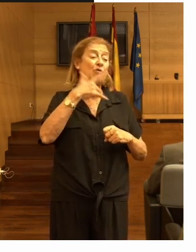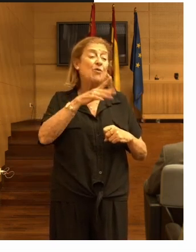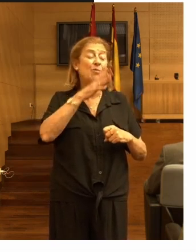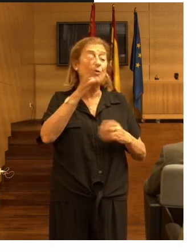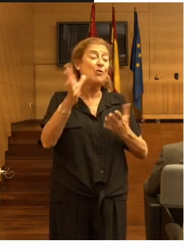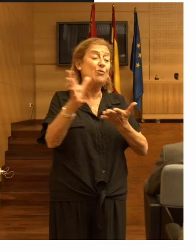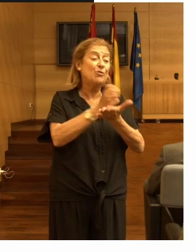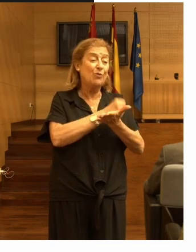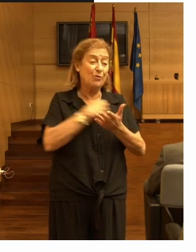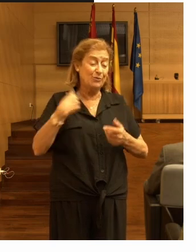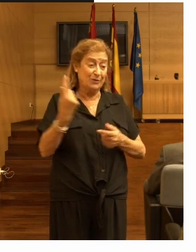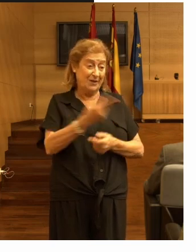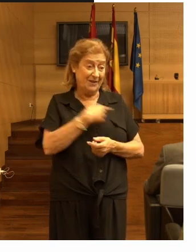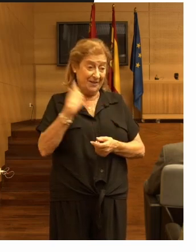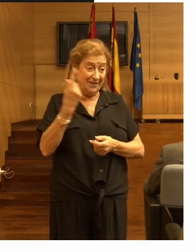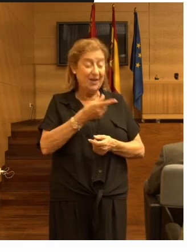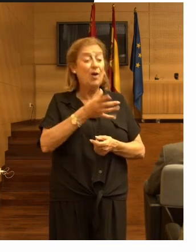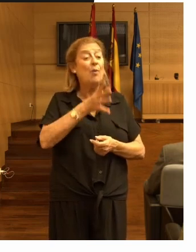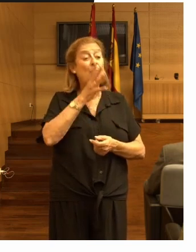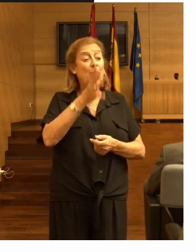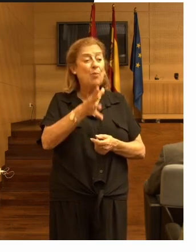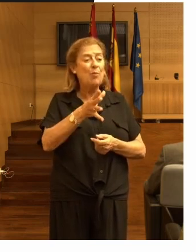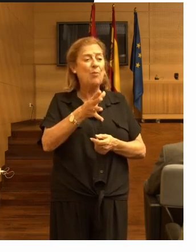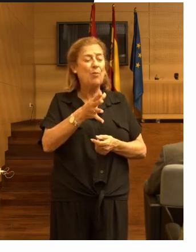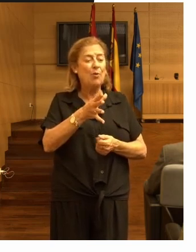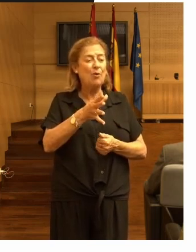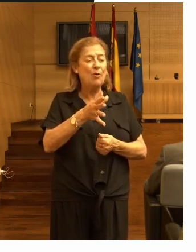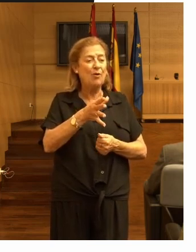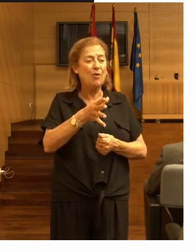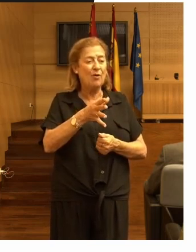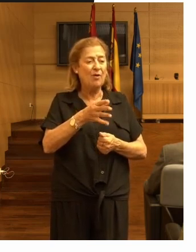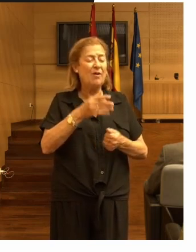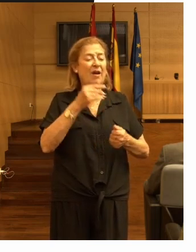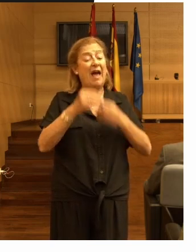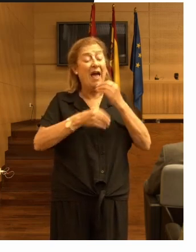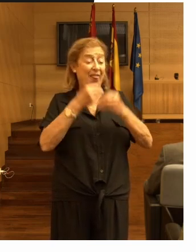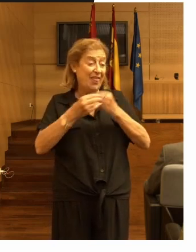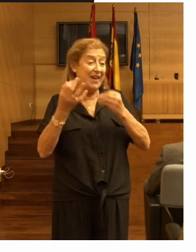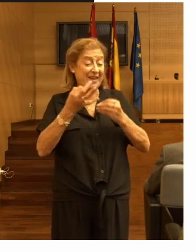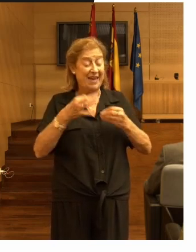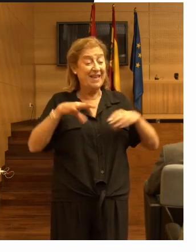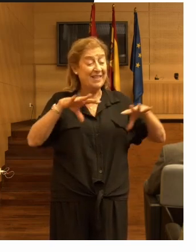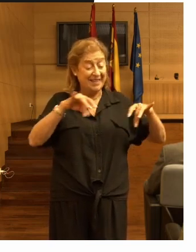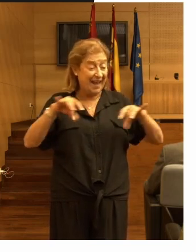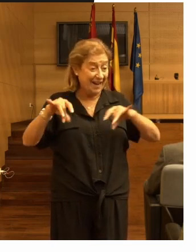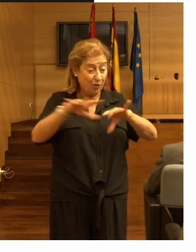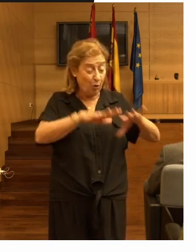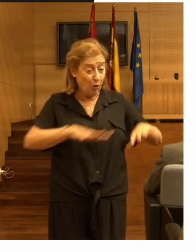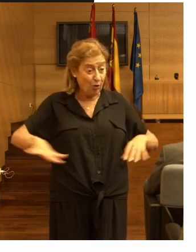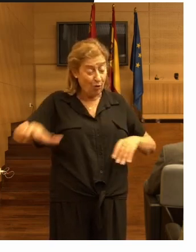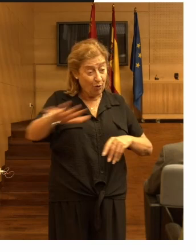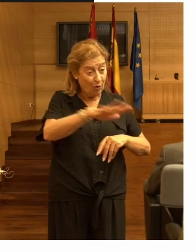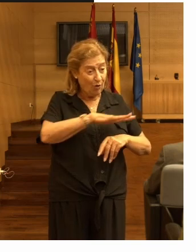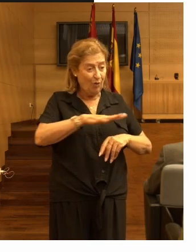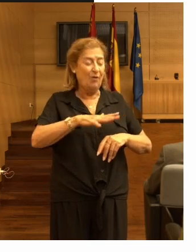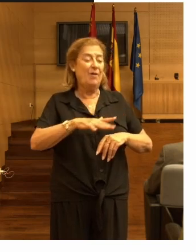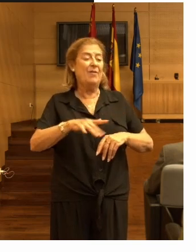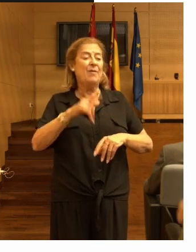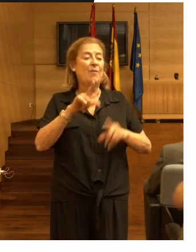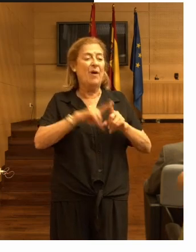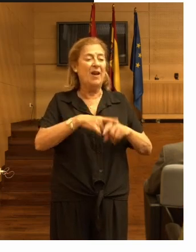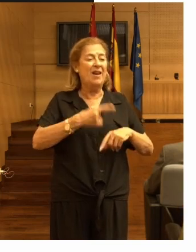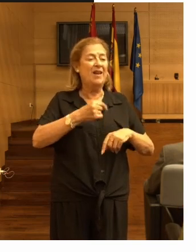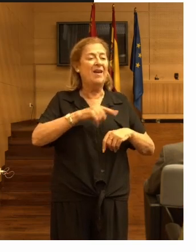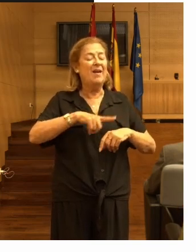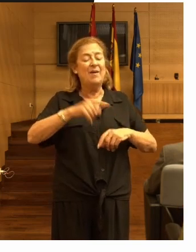todos los que estamos en esto por hacer que el territorio de las barantillas